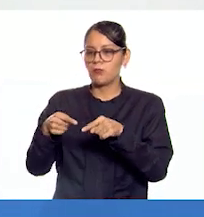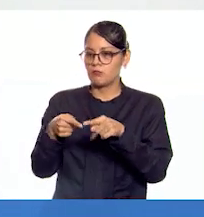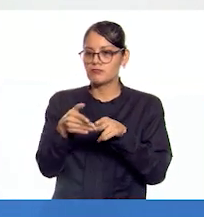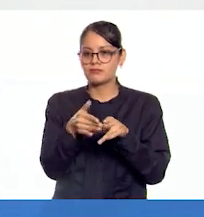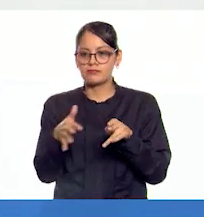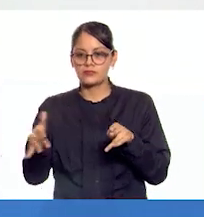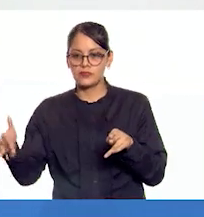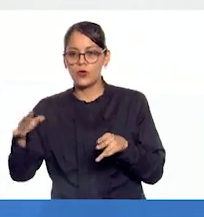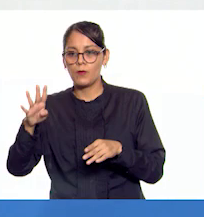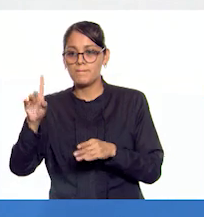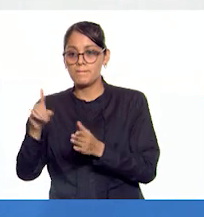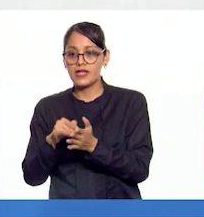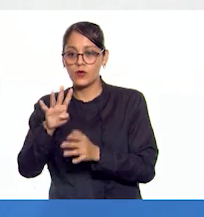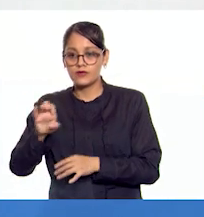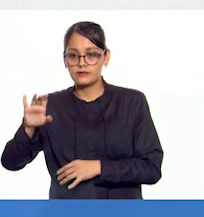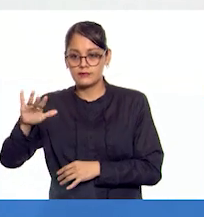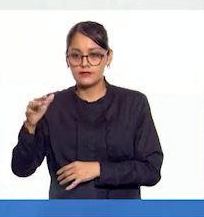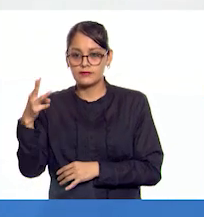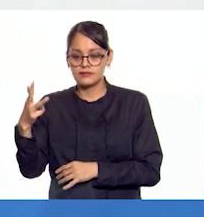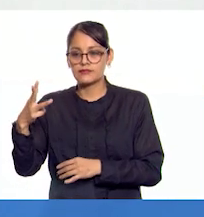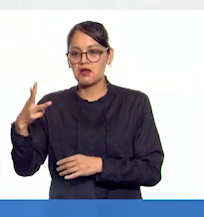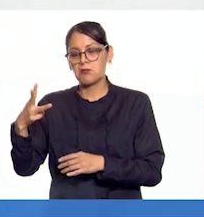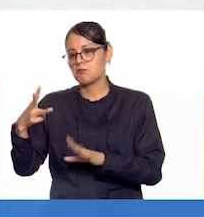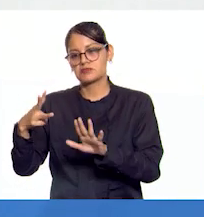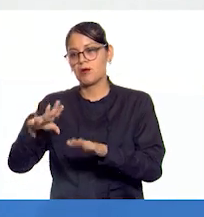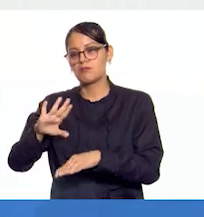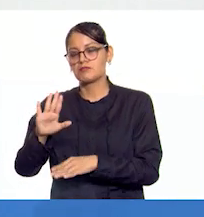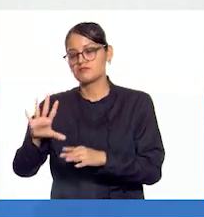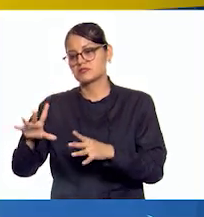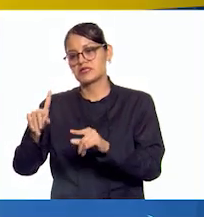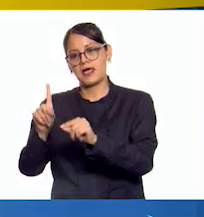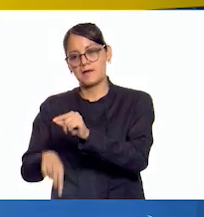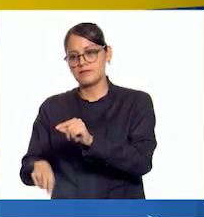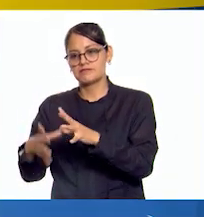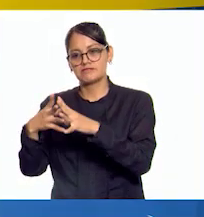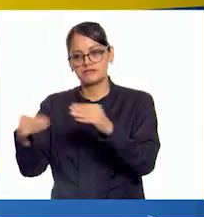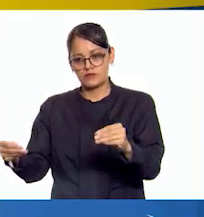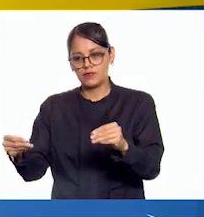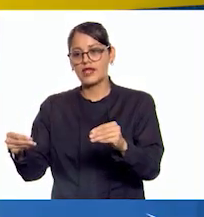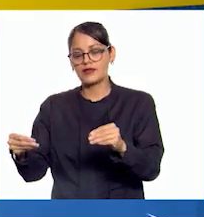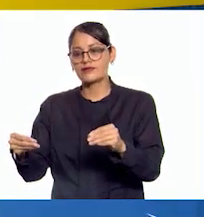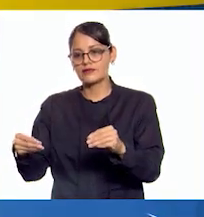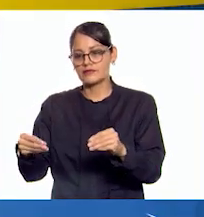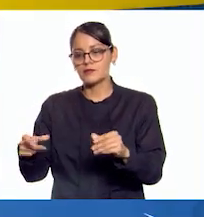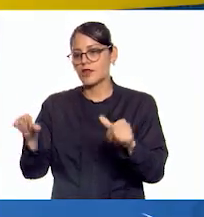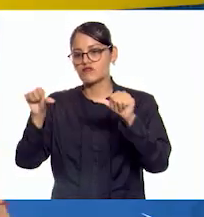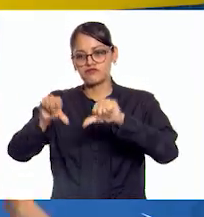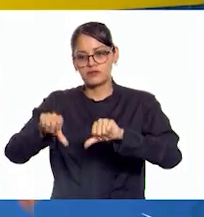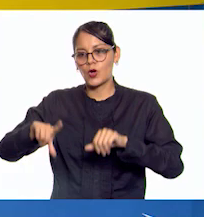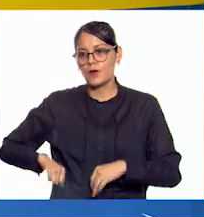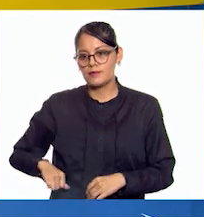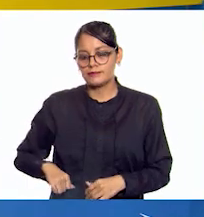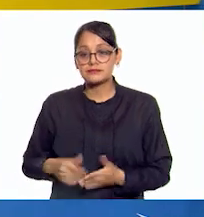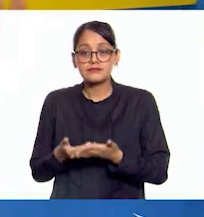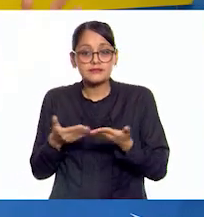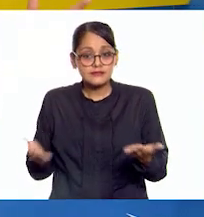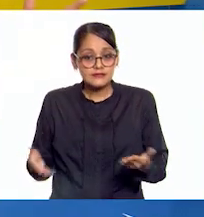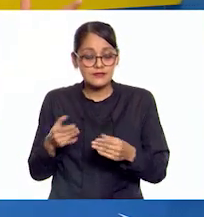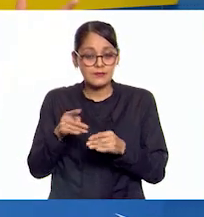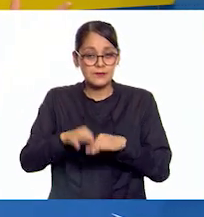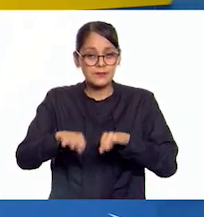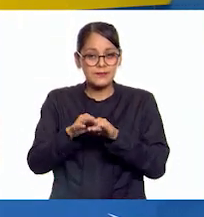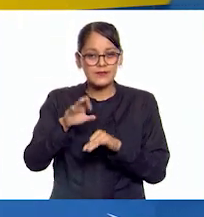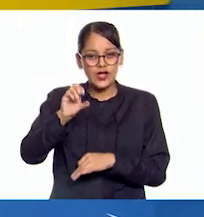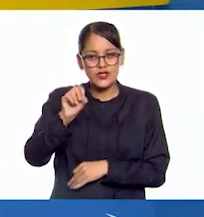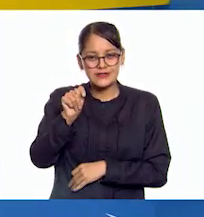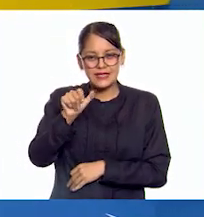año 1453, la muerte del Imperio. Exactamente, Jenny. Y ahora que sabemos la importancia de